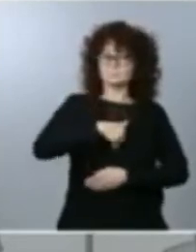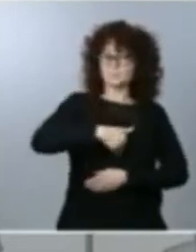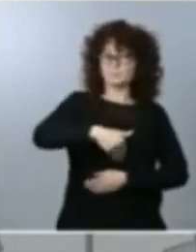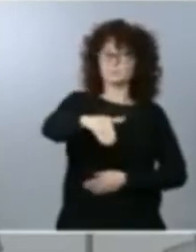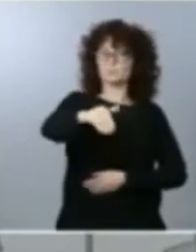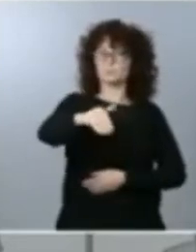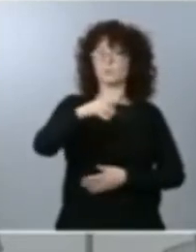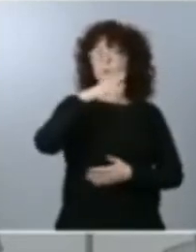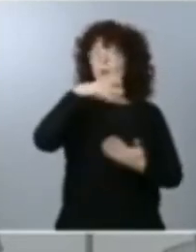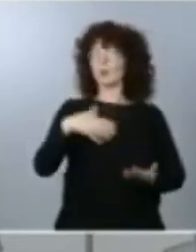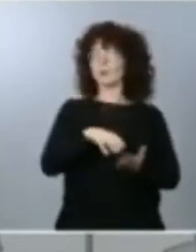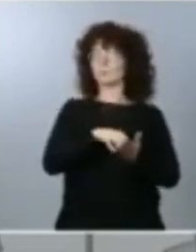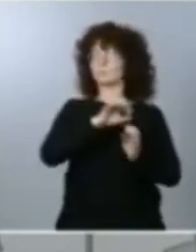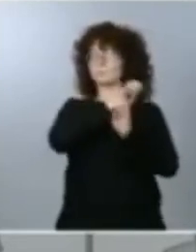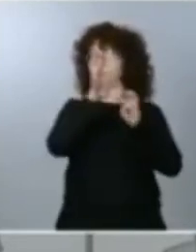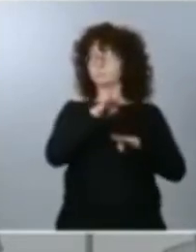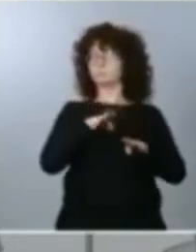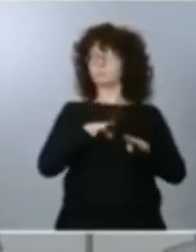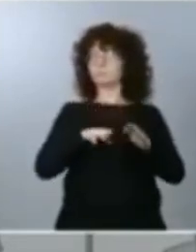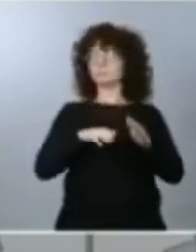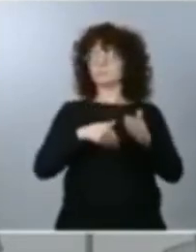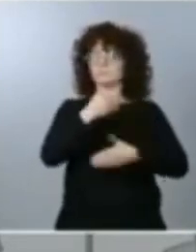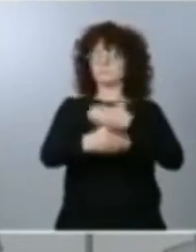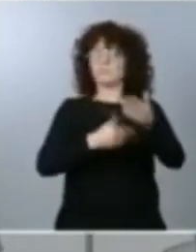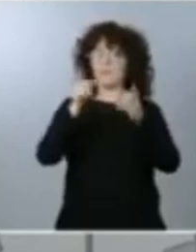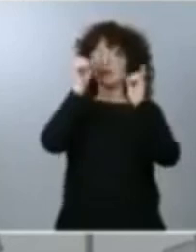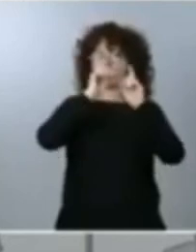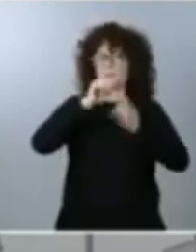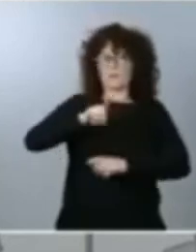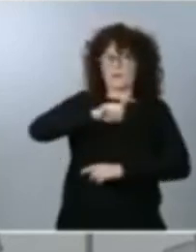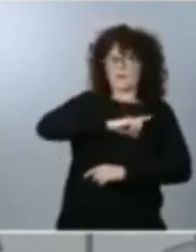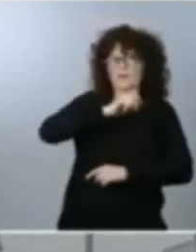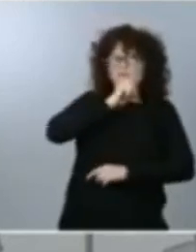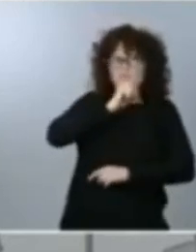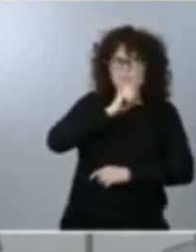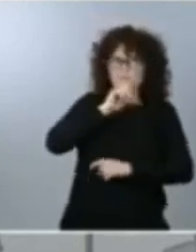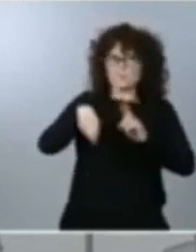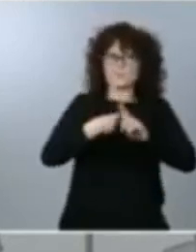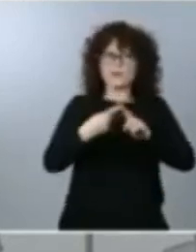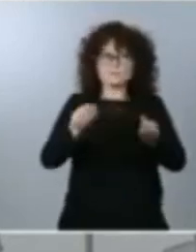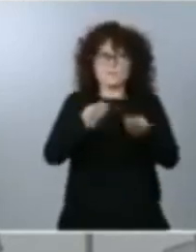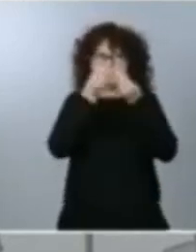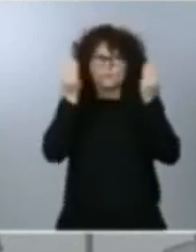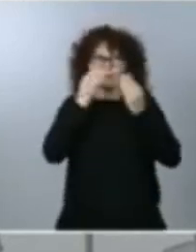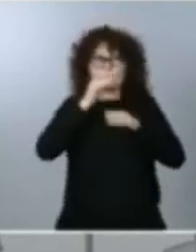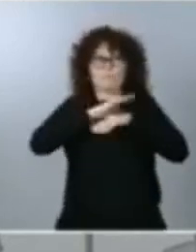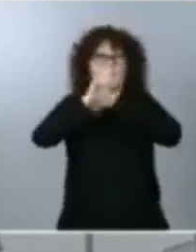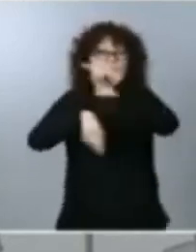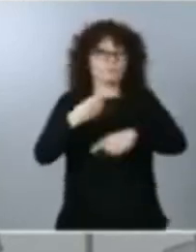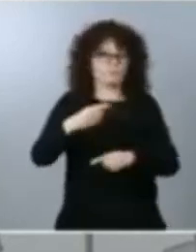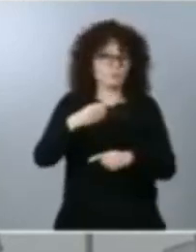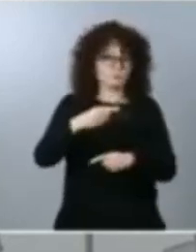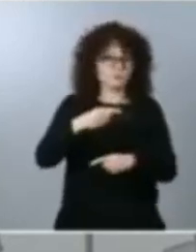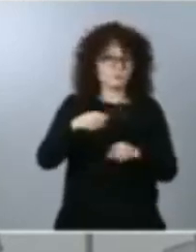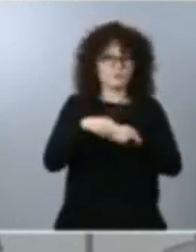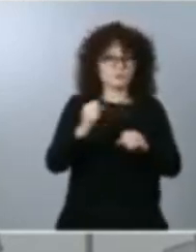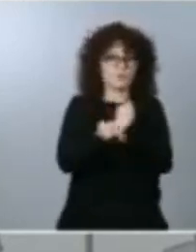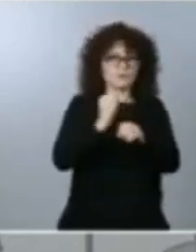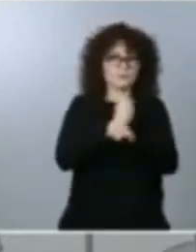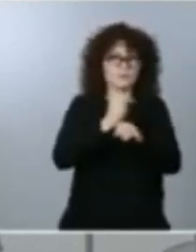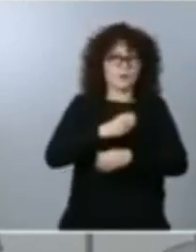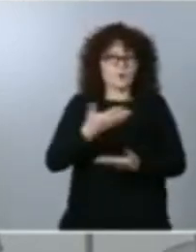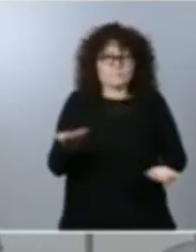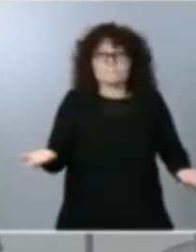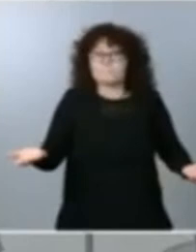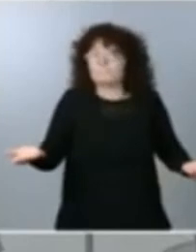desarrollo educativo y su formación y poder encontrar un puesto de trabajo en el futuro y sobre pues en fin